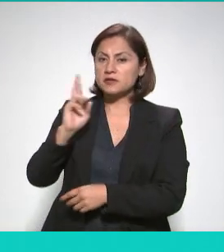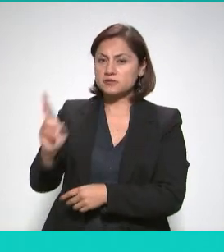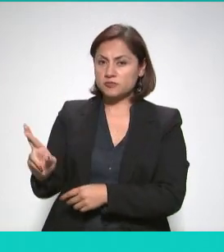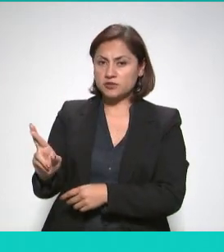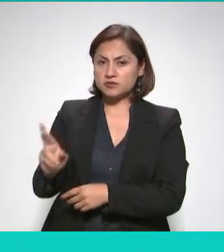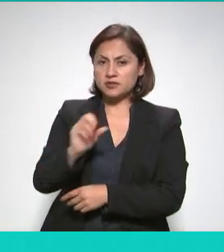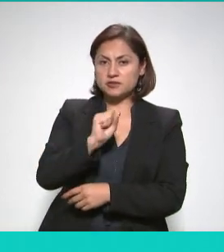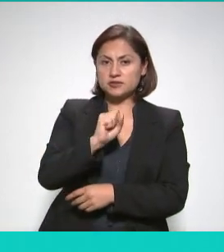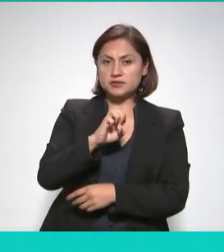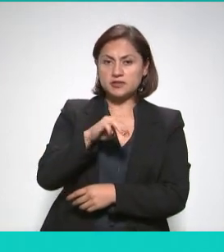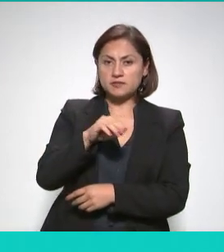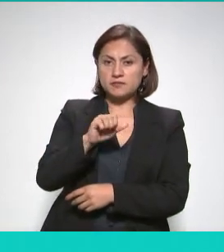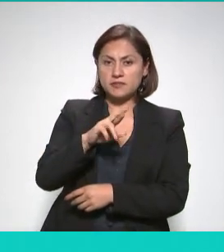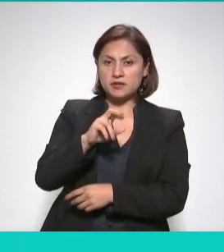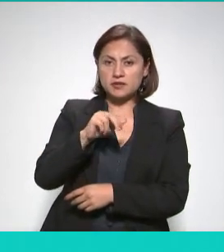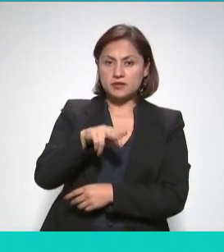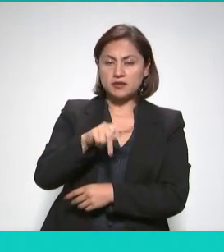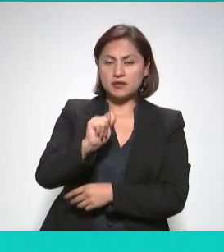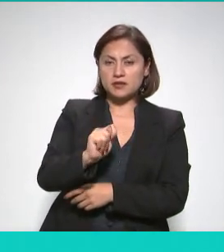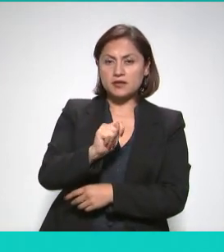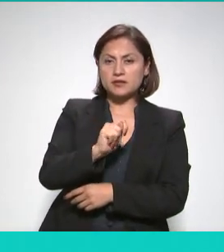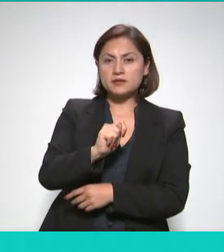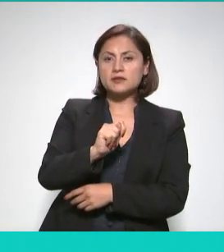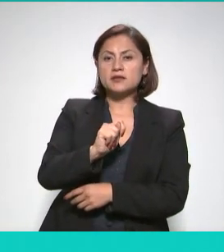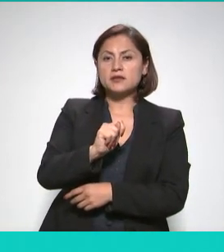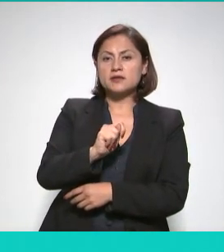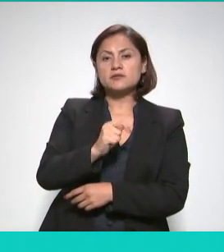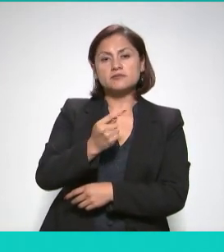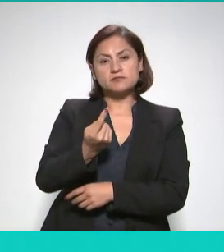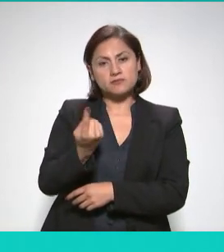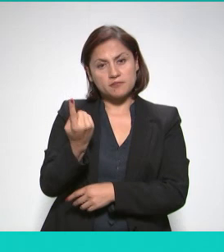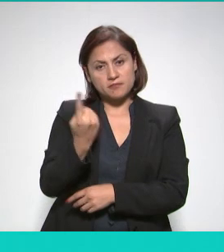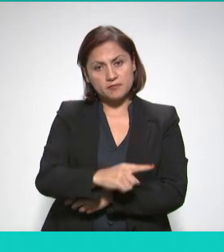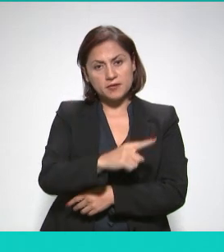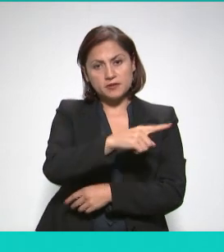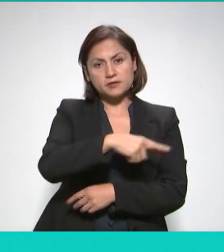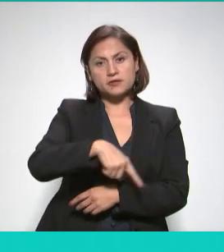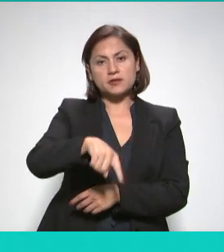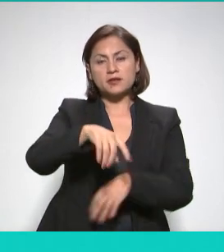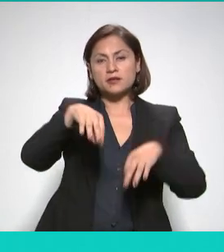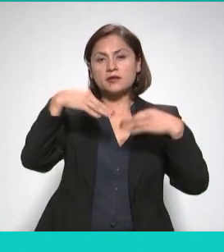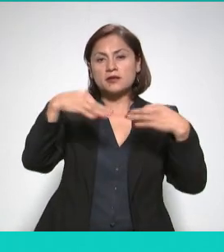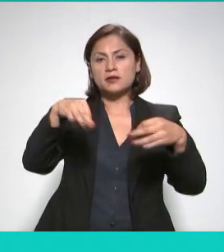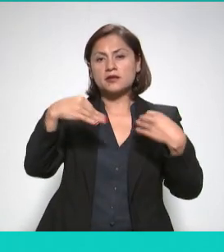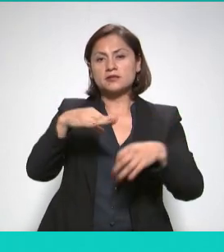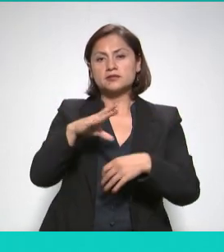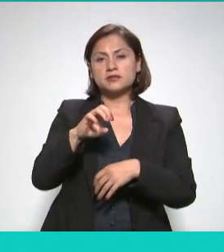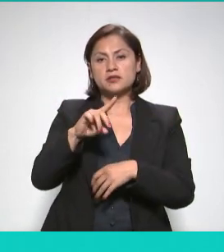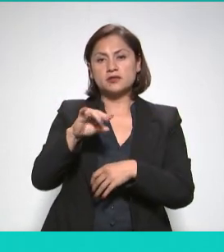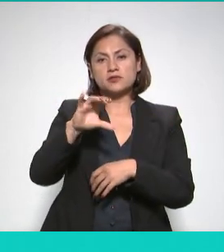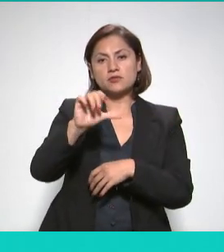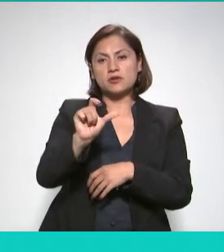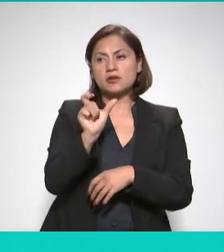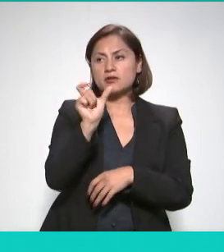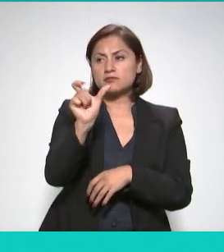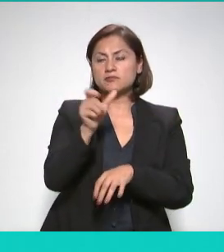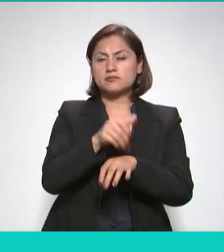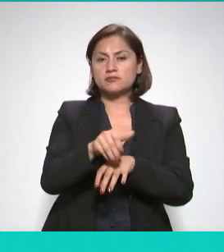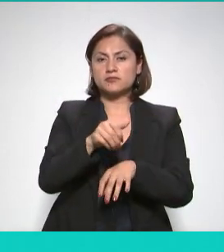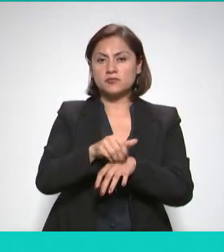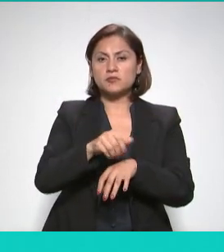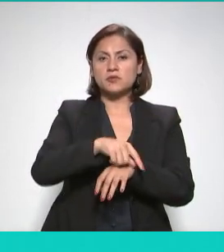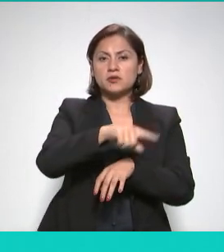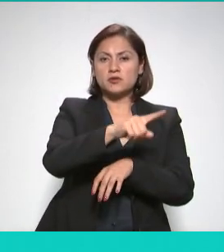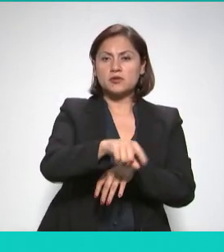Secretaría de Medio Ambiente y Recursos Naturales para que proporcione la cédula de operación anual en versión pública en donde